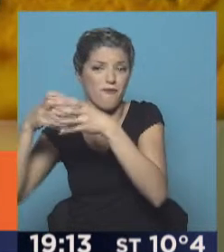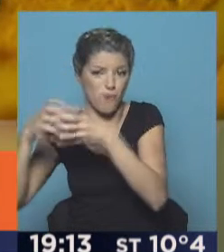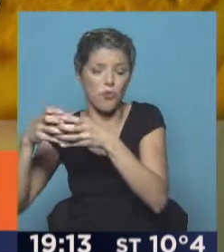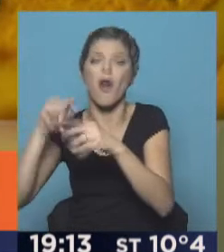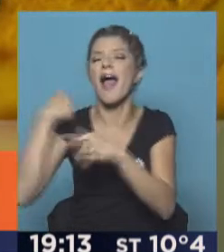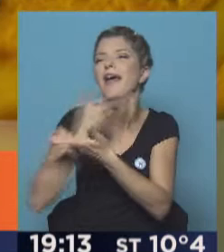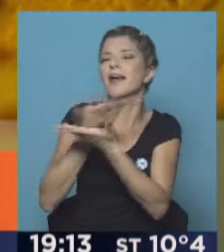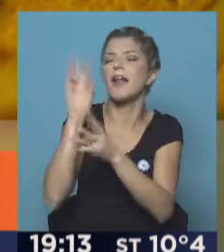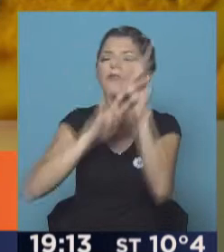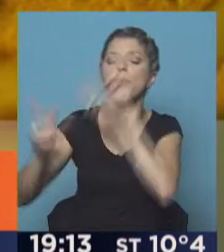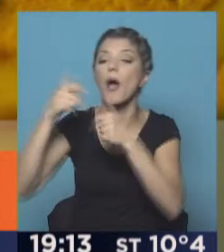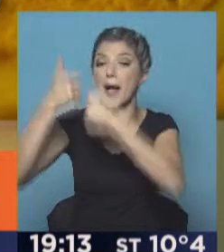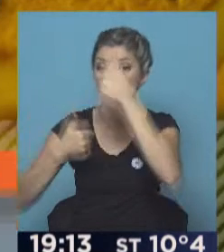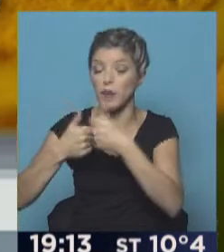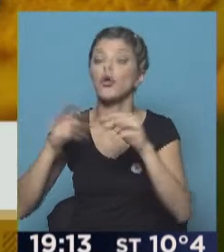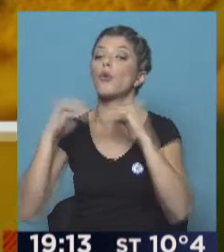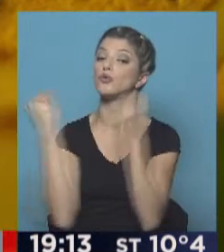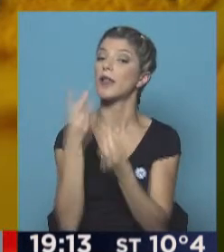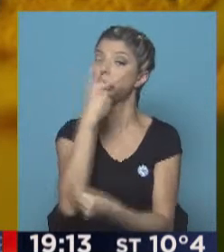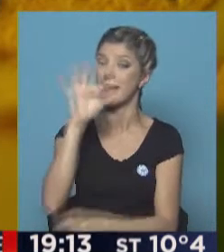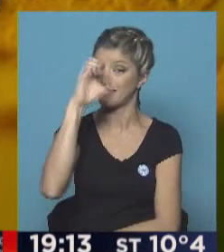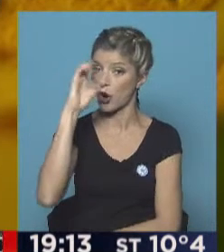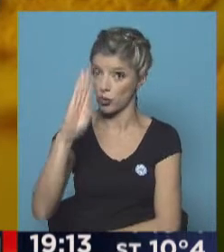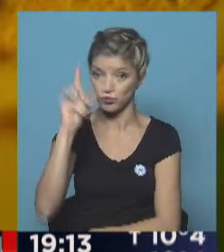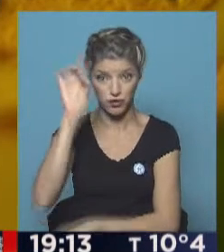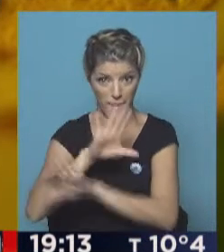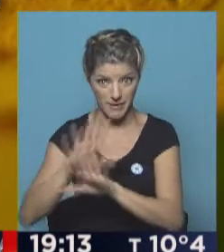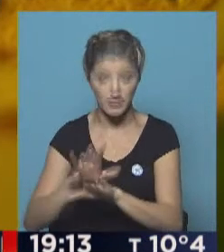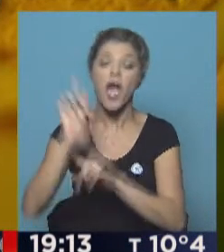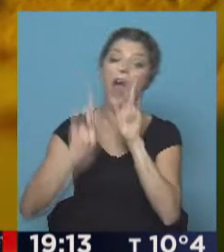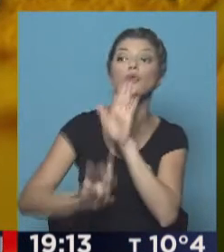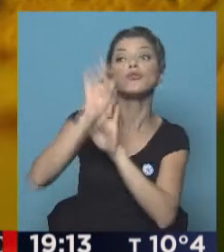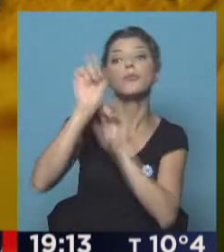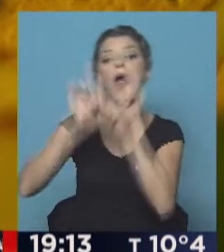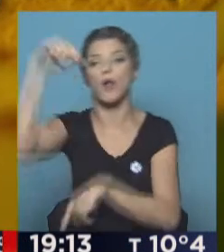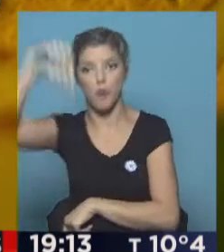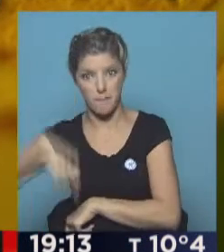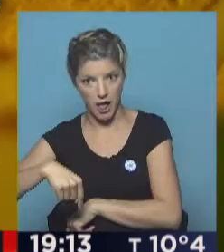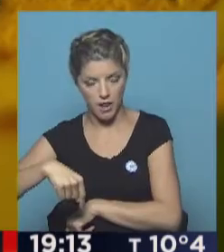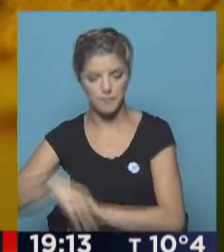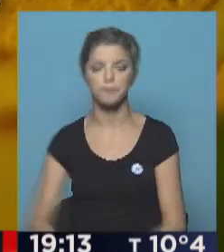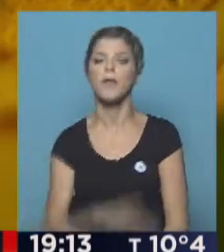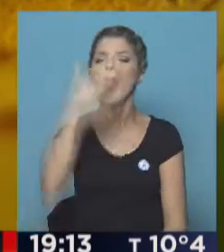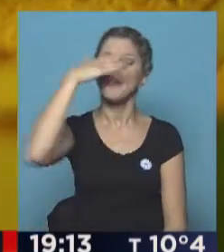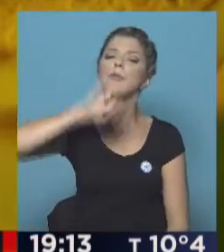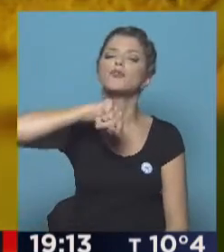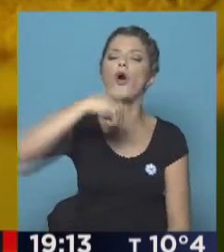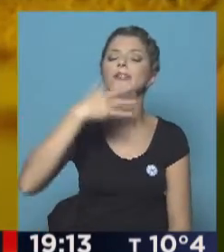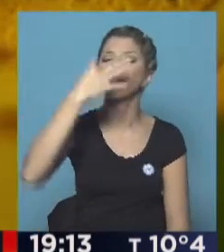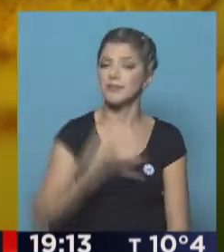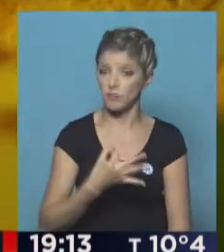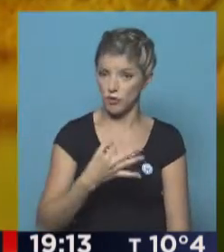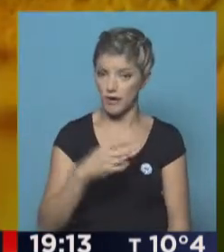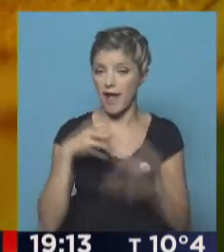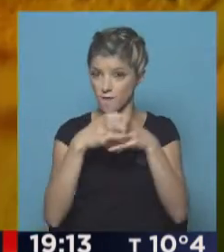son campeonatos con 20 equipos, un par de ascensos y un par de descensos. ¿Qué otras decisiones tomaron los dirigentes del fútbol